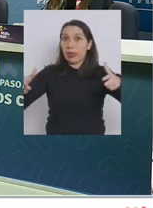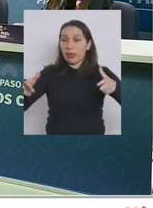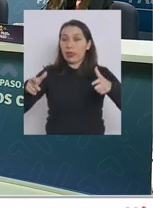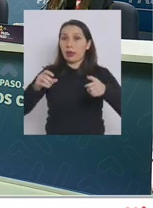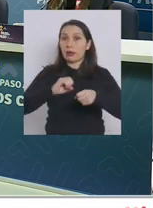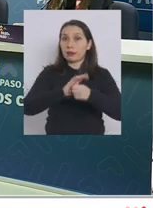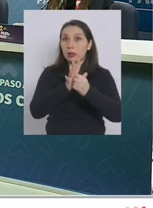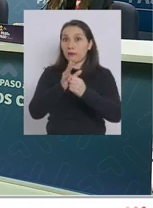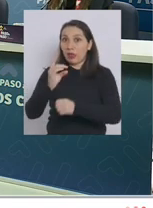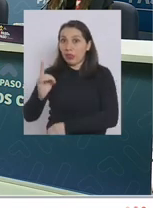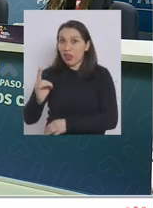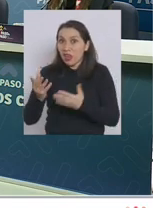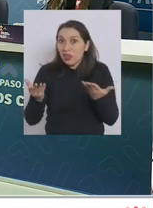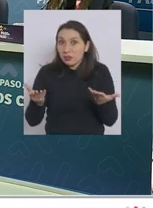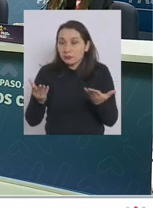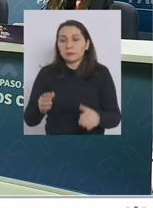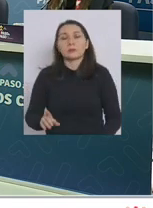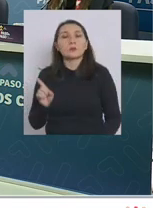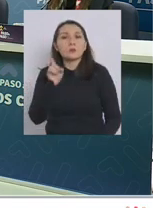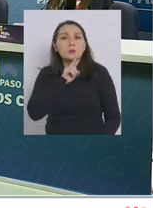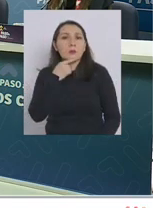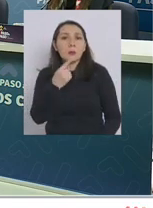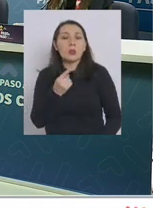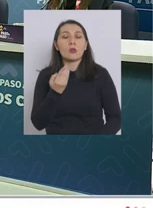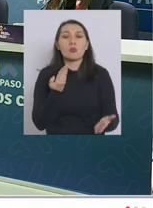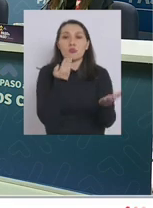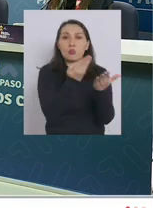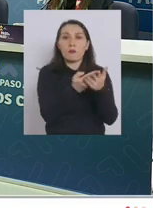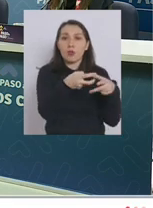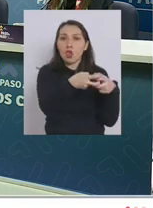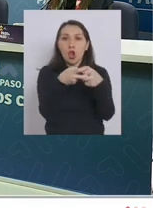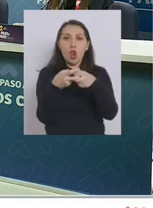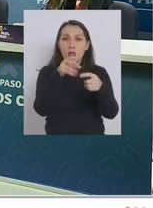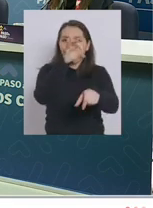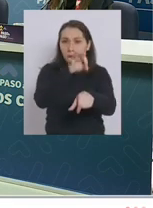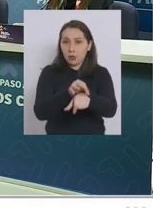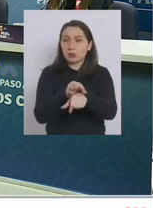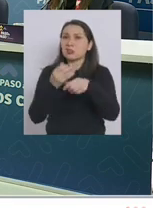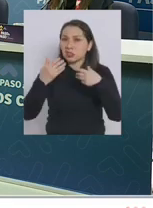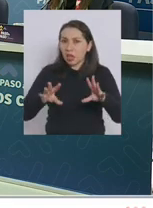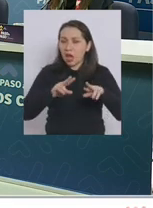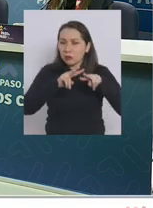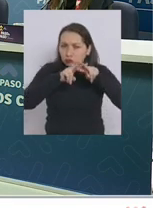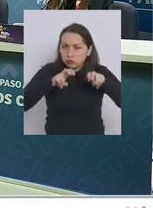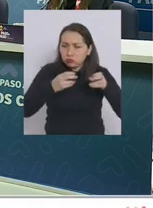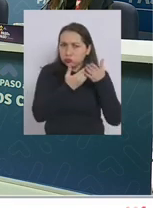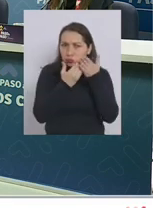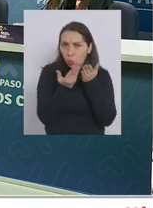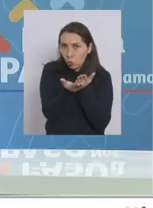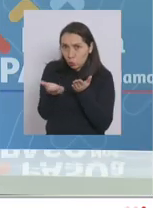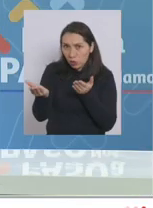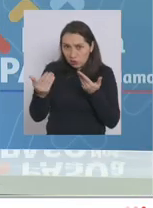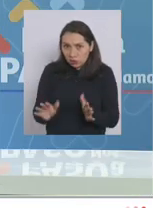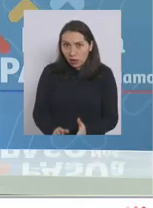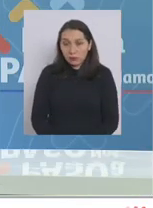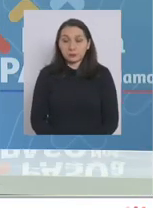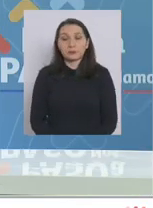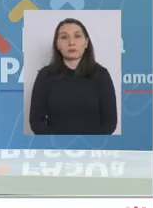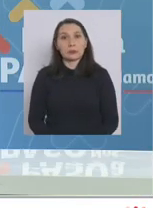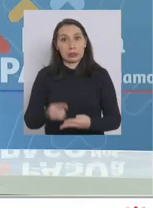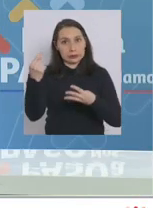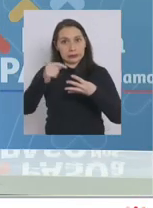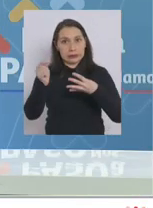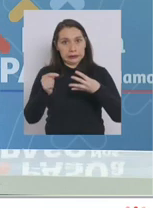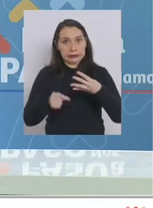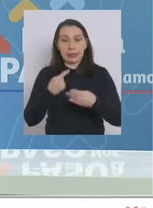variante delta y lo último la propuesta del colegio médico en específico fue analizada por ustedes bueno hay varias